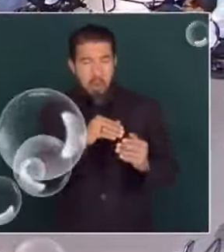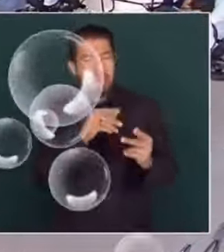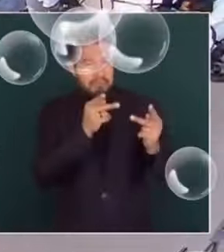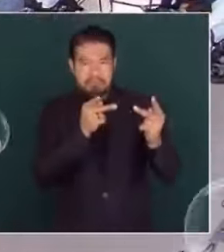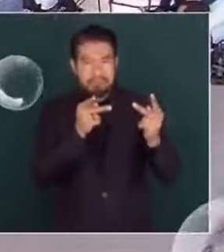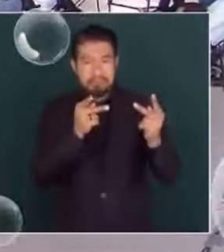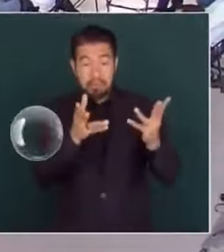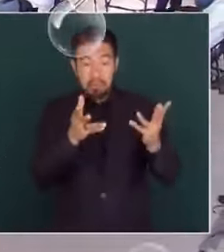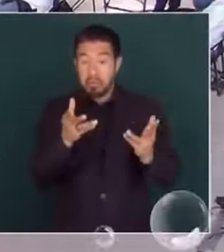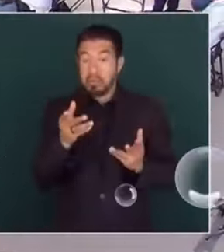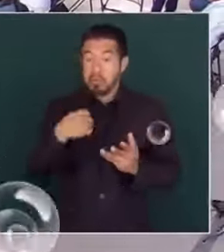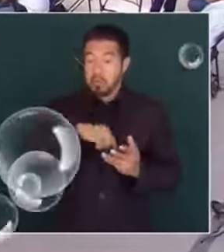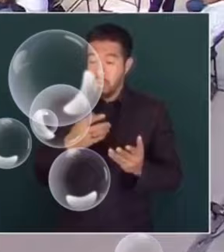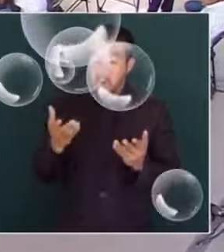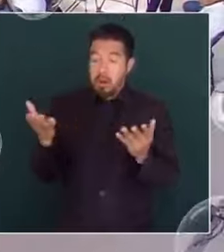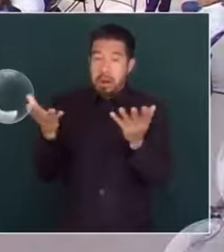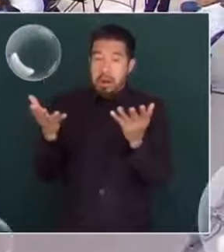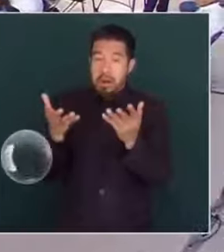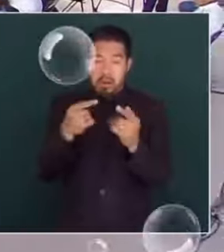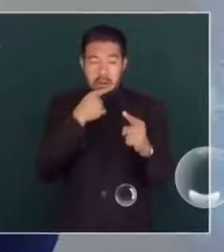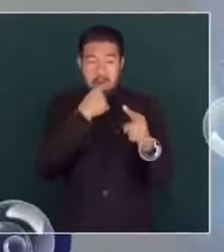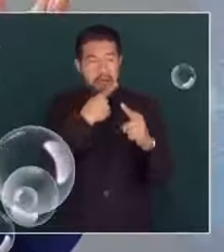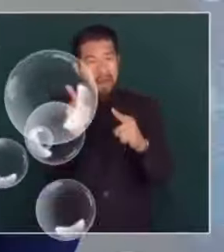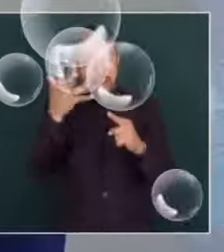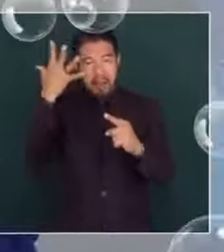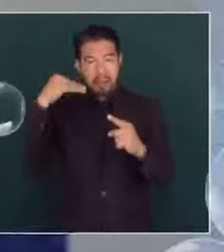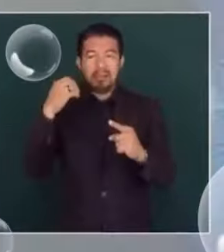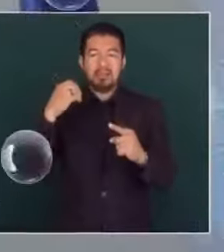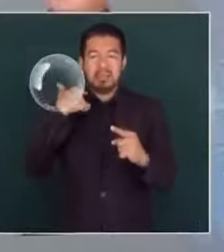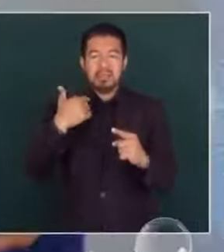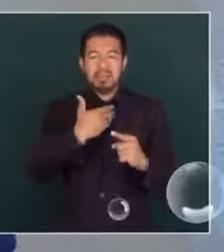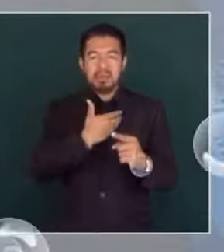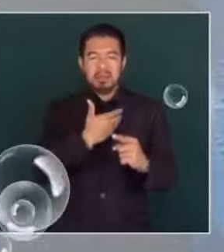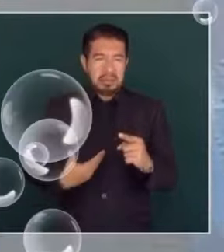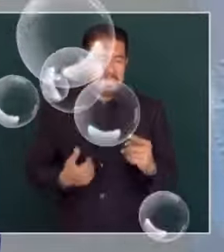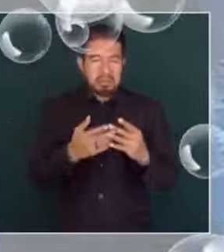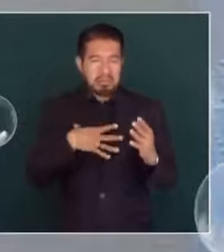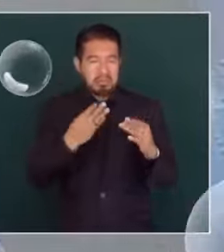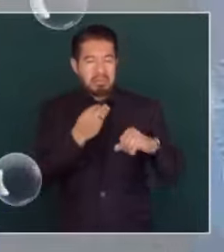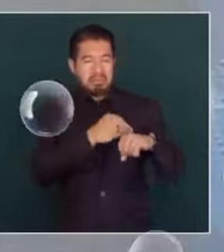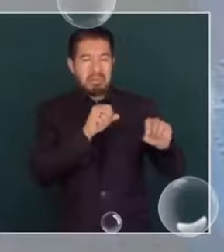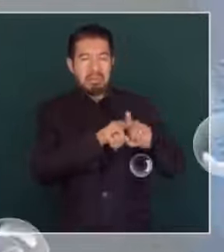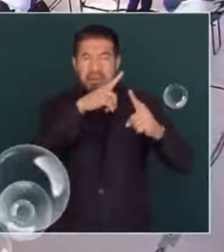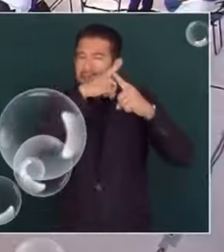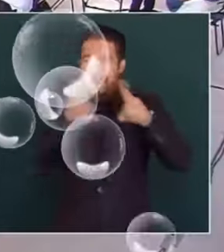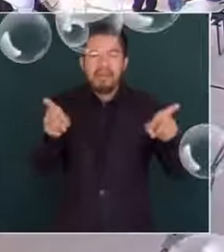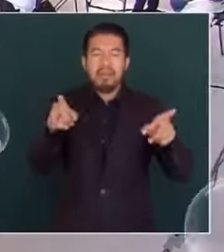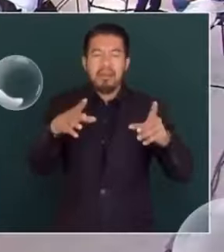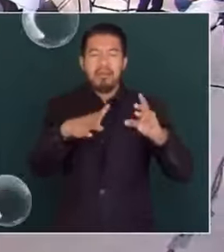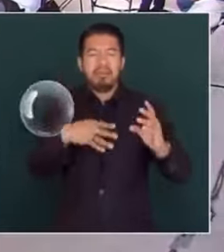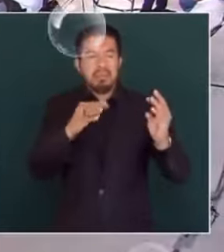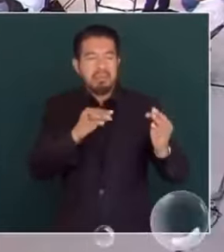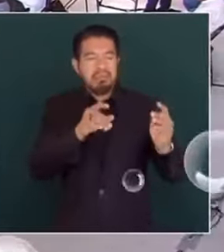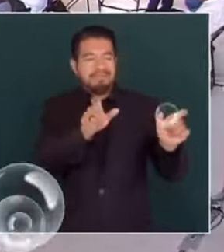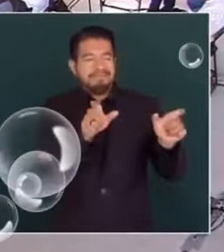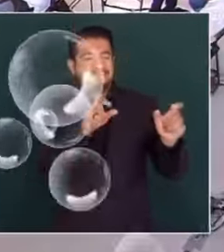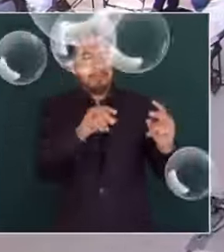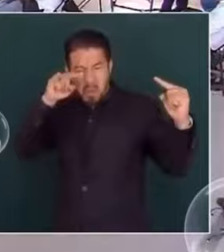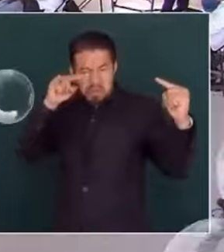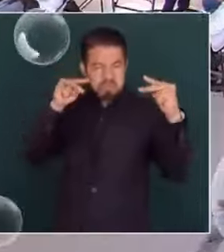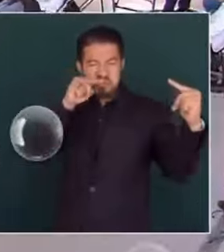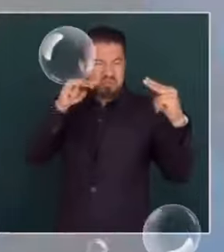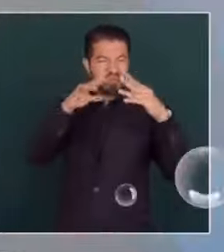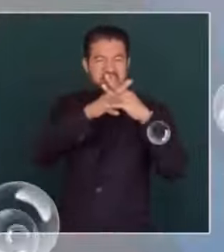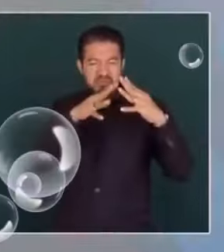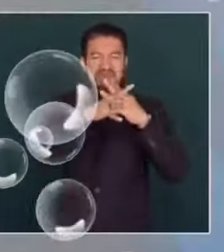no solo distinta a la que venían aplicando en nuestro país, sino a la que se aplica en muchos países del mundo, donde quieren enfrentar la violencia con la